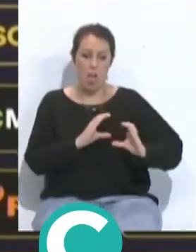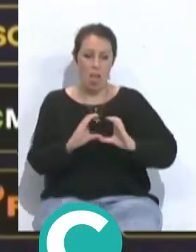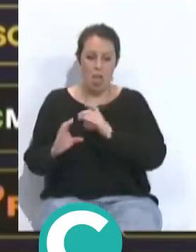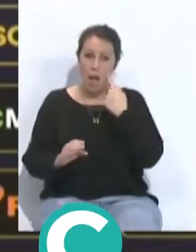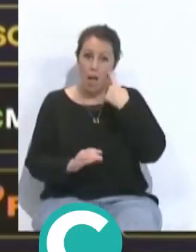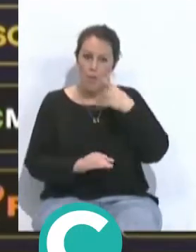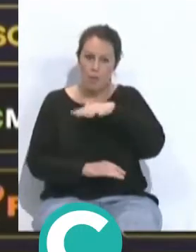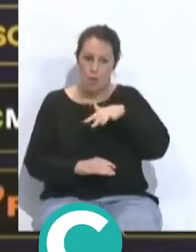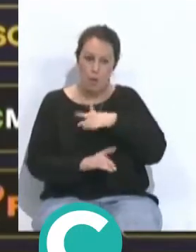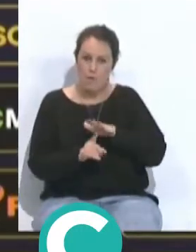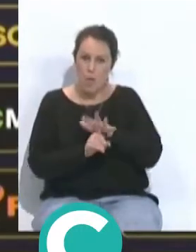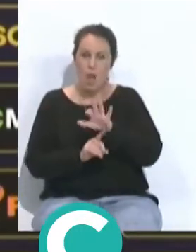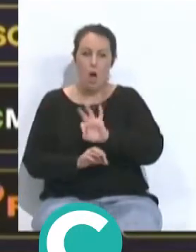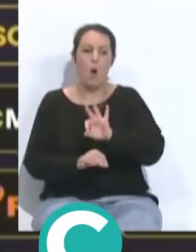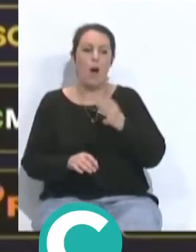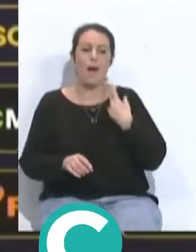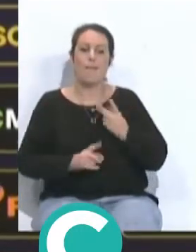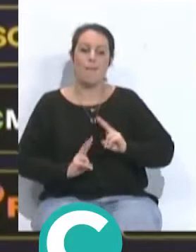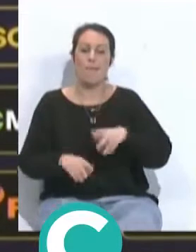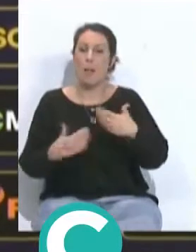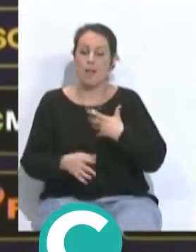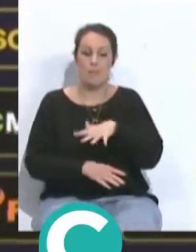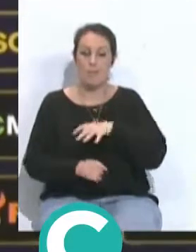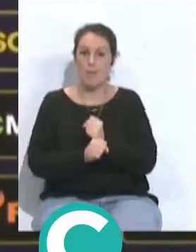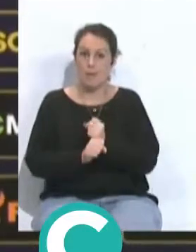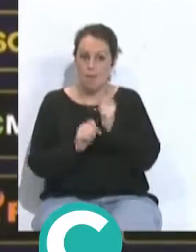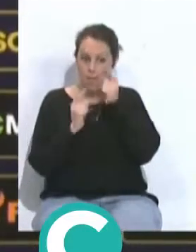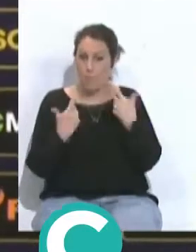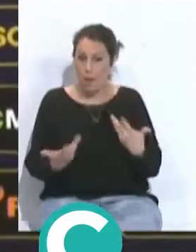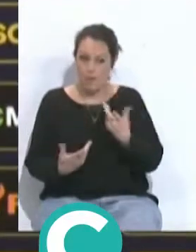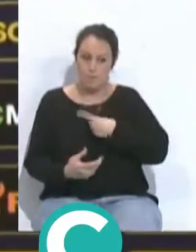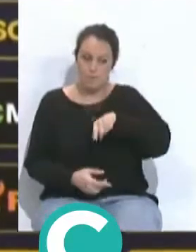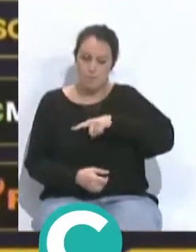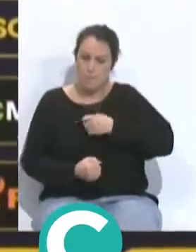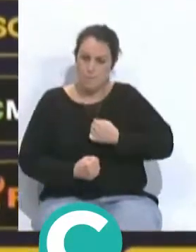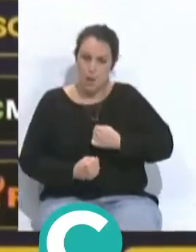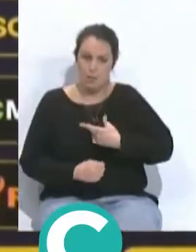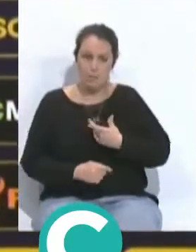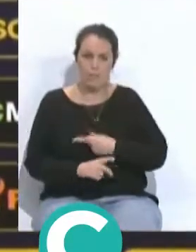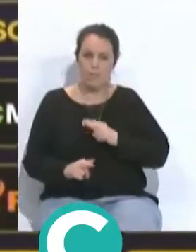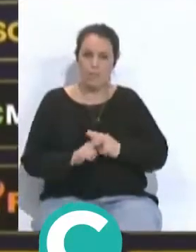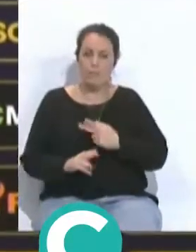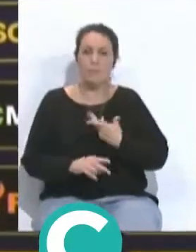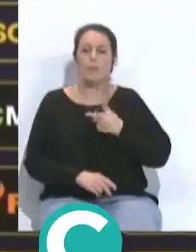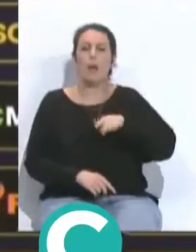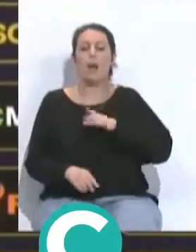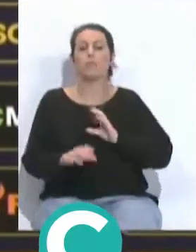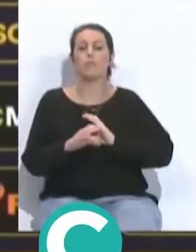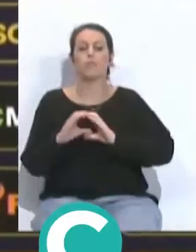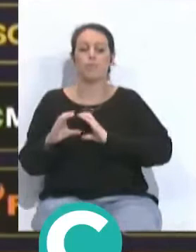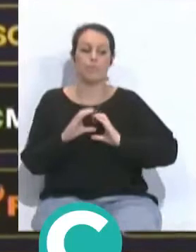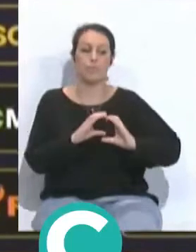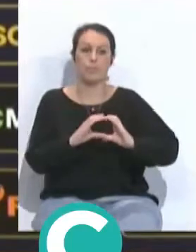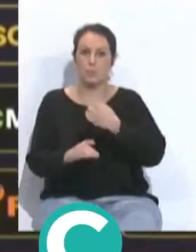tu zona de influencia, cuál es tu zona de activarte, tu zona de trabajo y si en eso estamos fuertes y estamos condutentes y estamos sobre todo muy comunicativos,